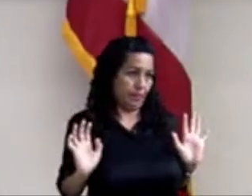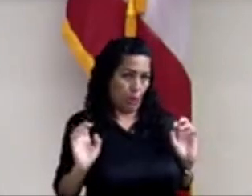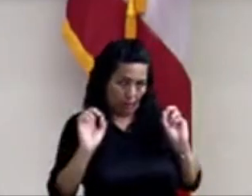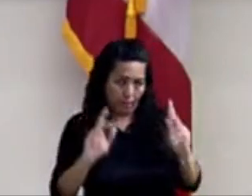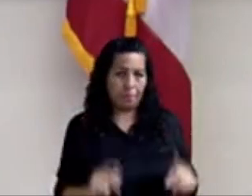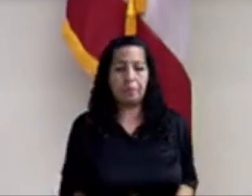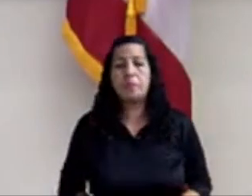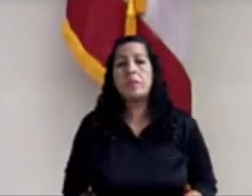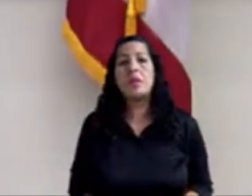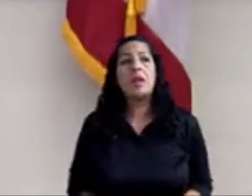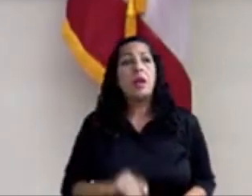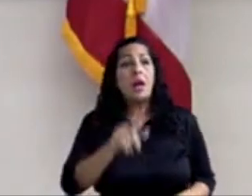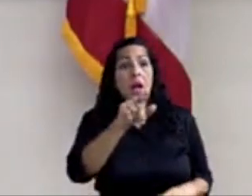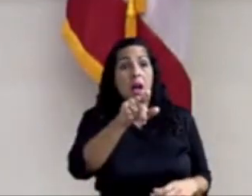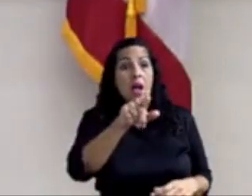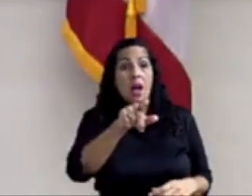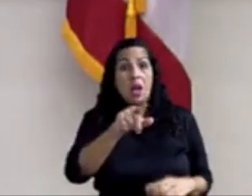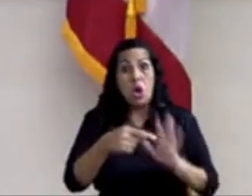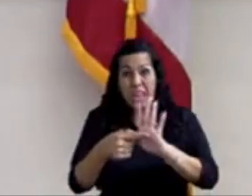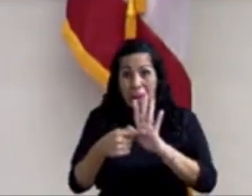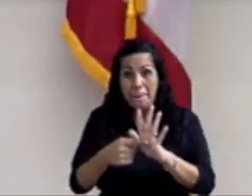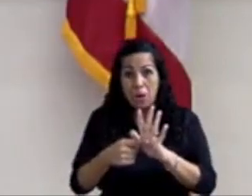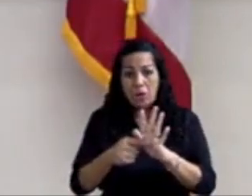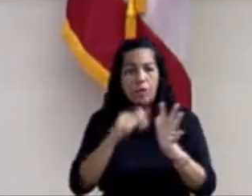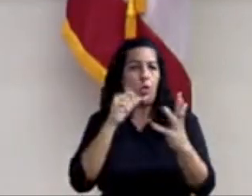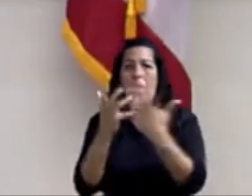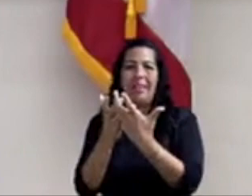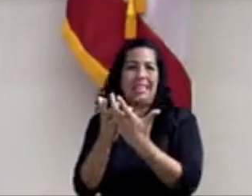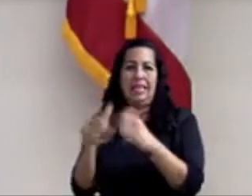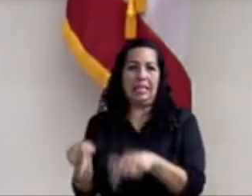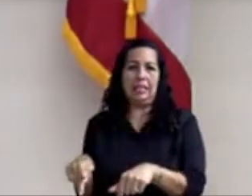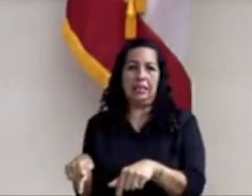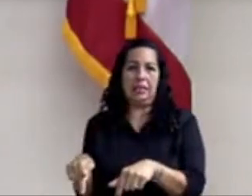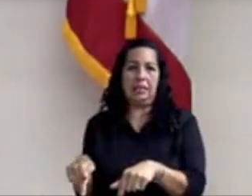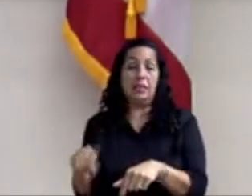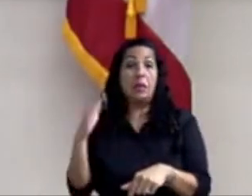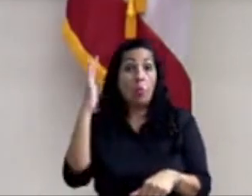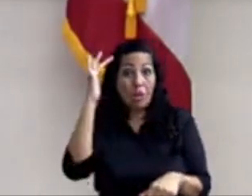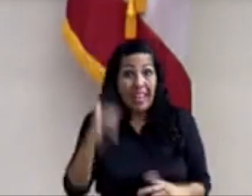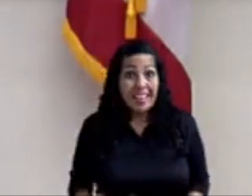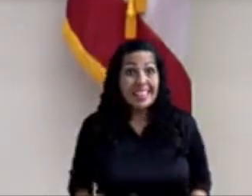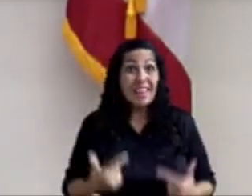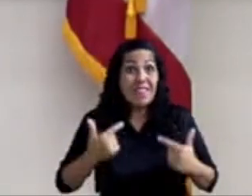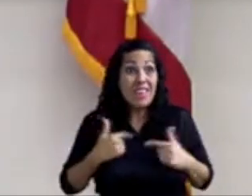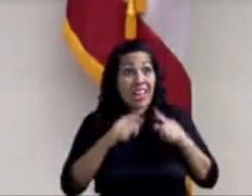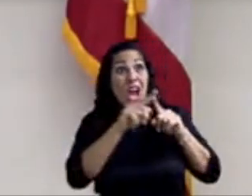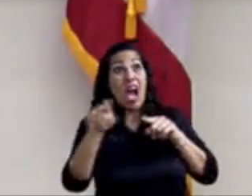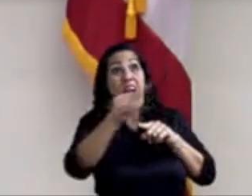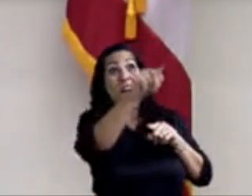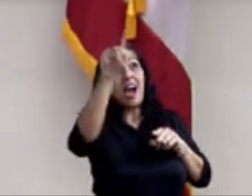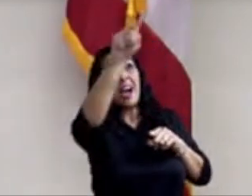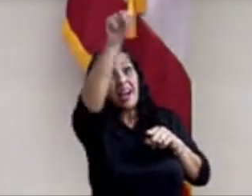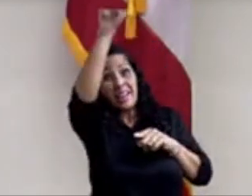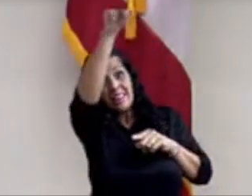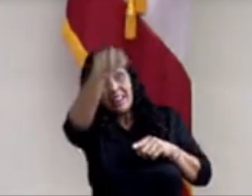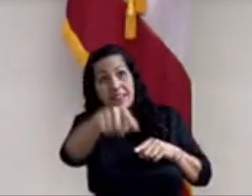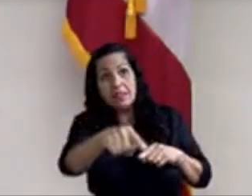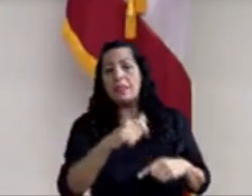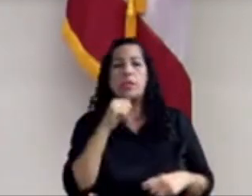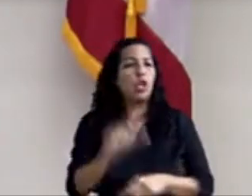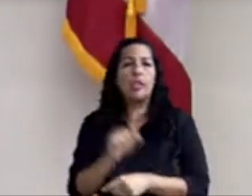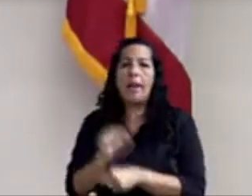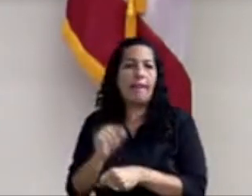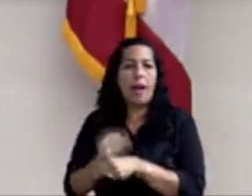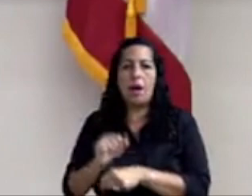los ejemplos que están dando no lo aplican a los que estamos aquí cubriendo con esta orden. Porque el que vive en una área tan remota como tú mencionas, no está